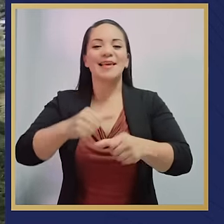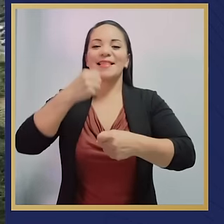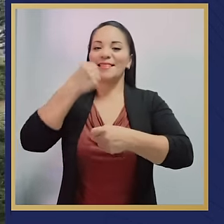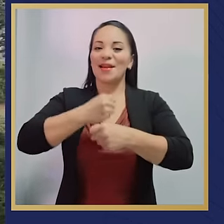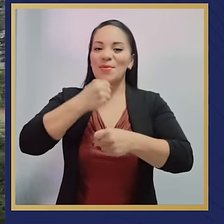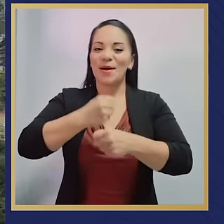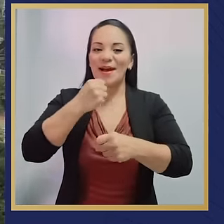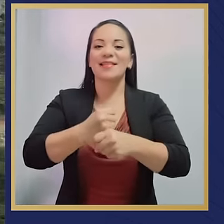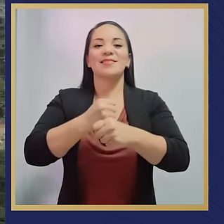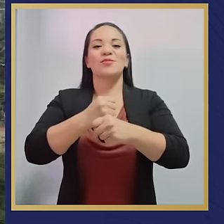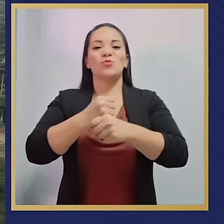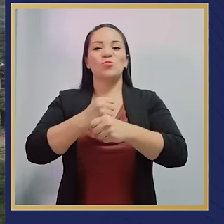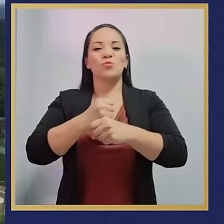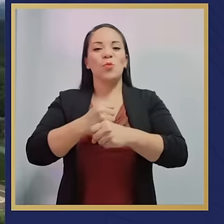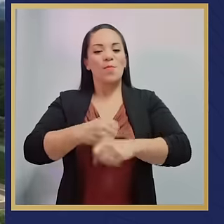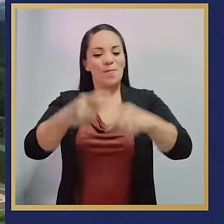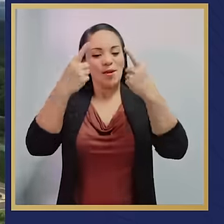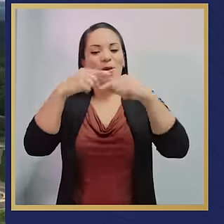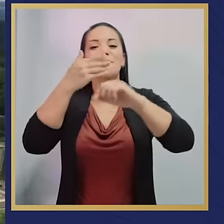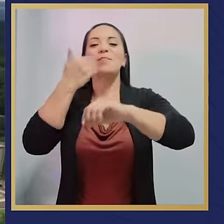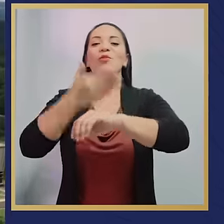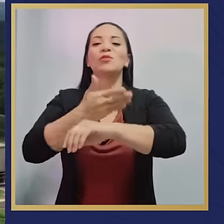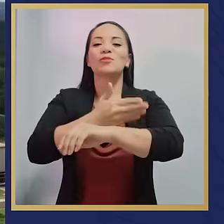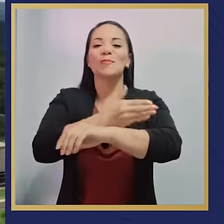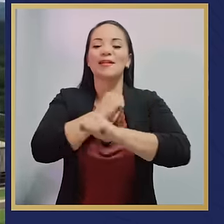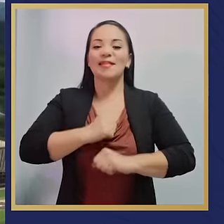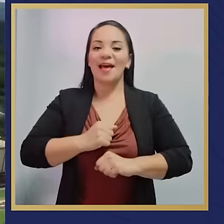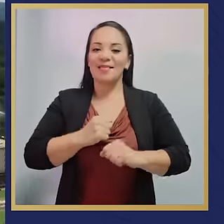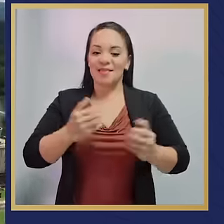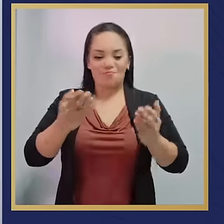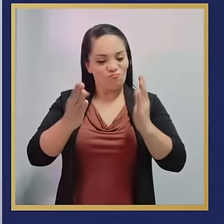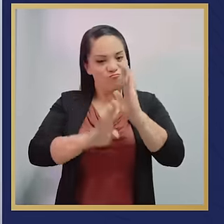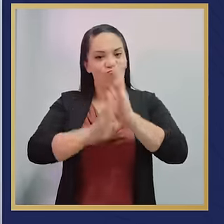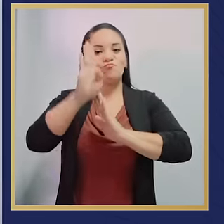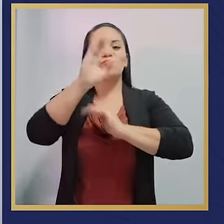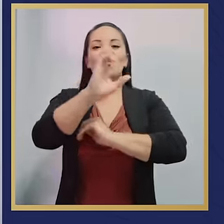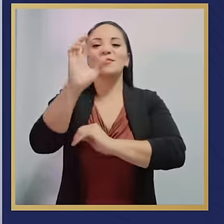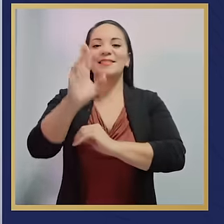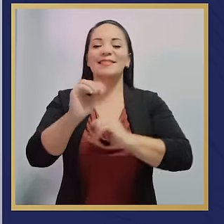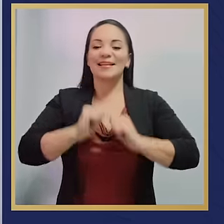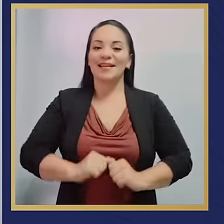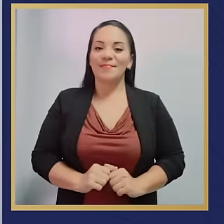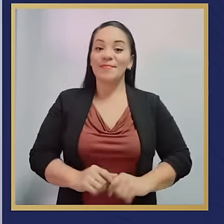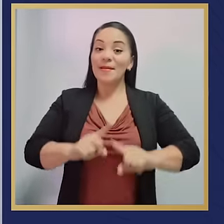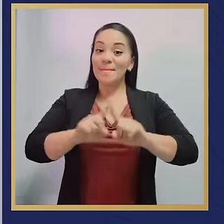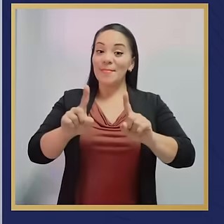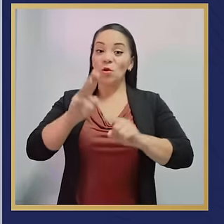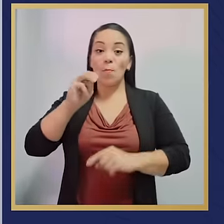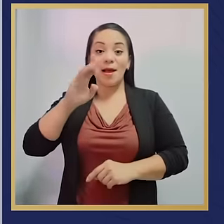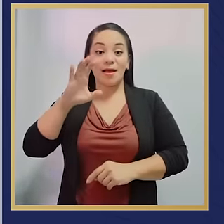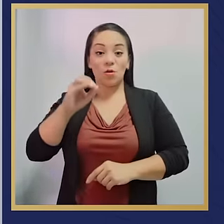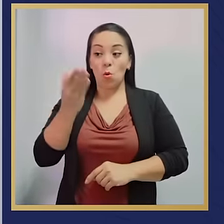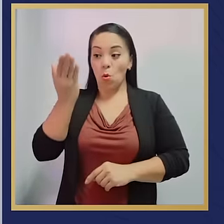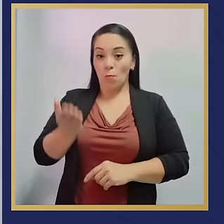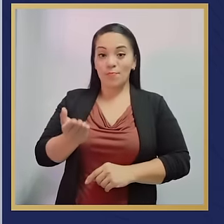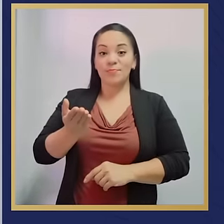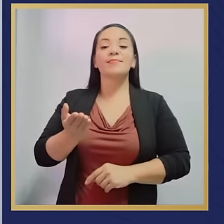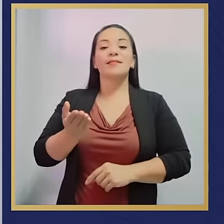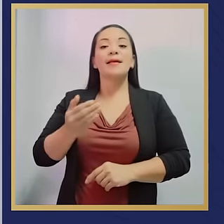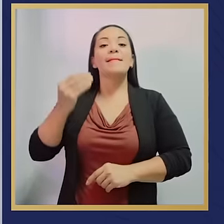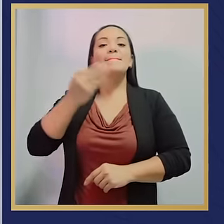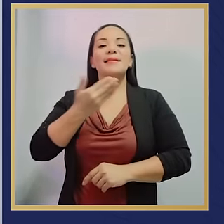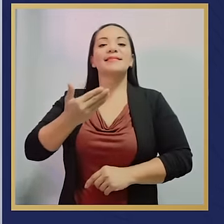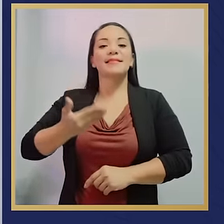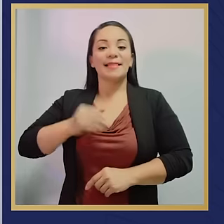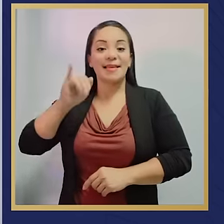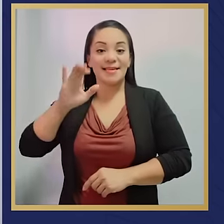para generar prosperidad y avance a Costa Rica. Pero dejemos que sea Marco Acuña, el presidente